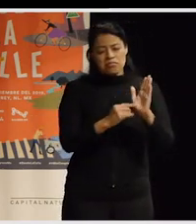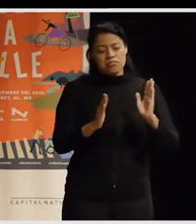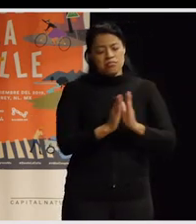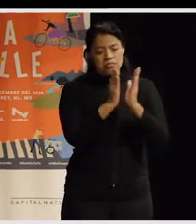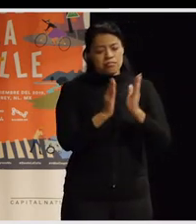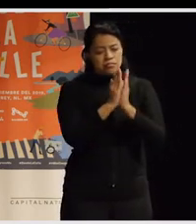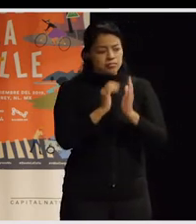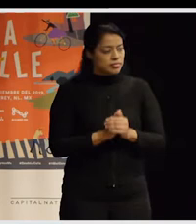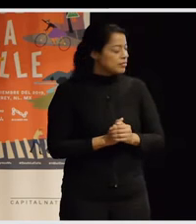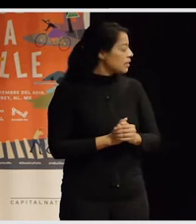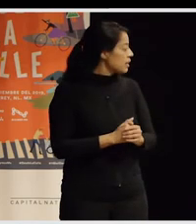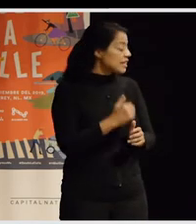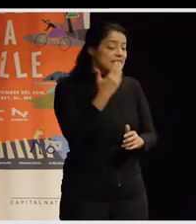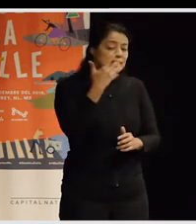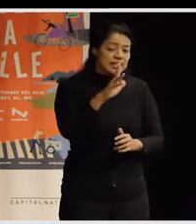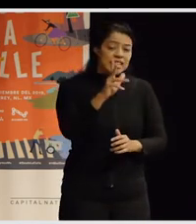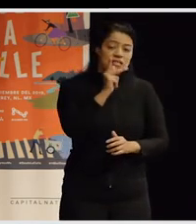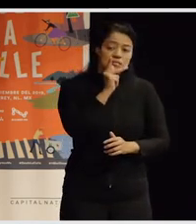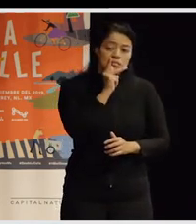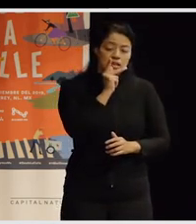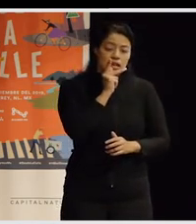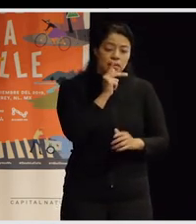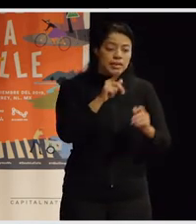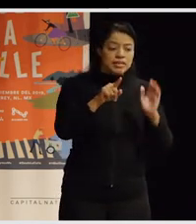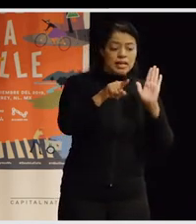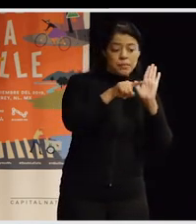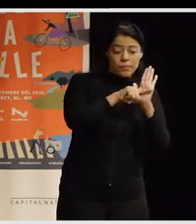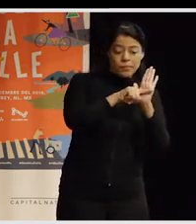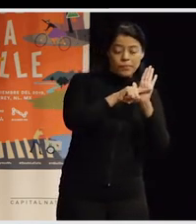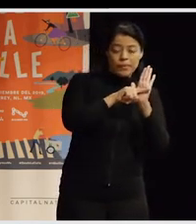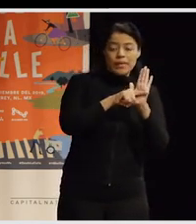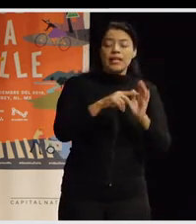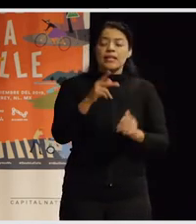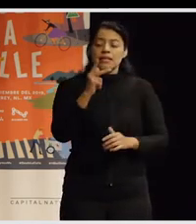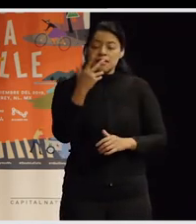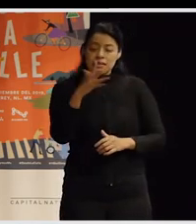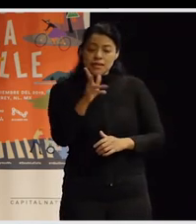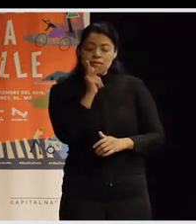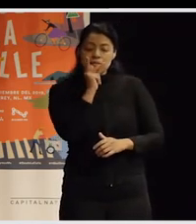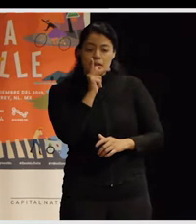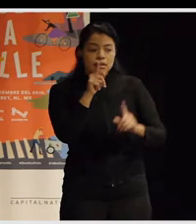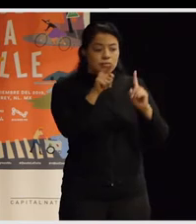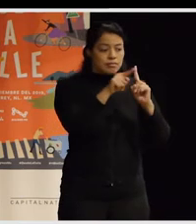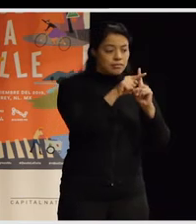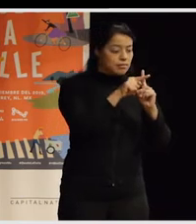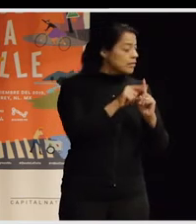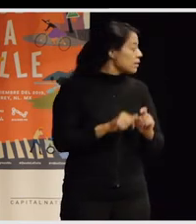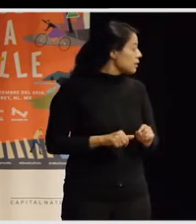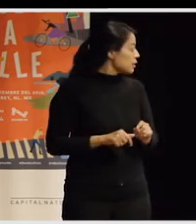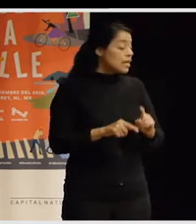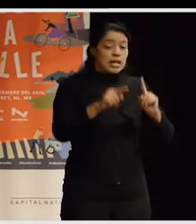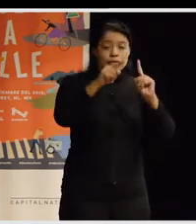los sobres, ¿no? Y eran diez palabras en negativo y diez palabras en positivo. Las negativas estaban en naranja y en las positivas en